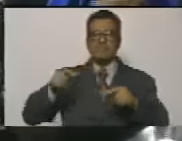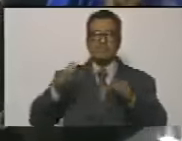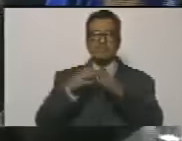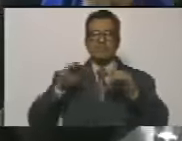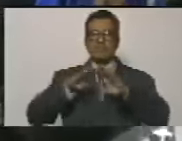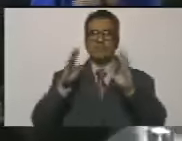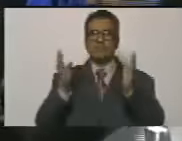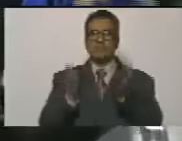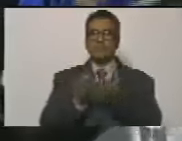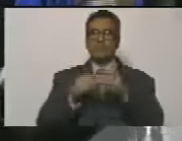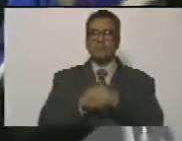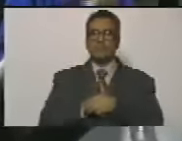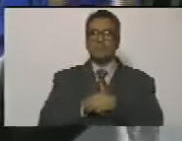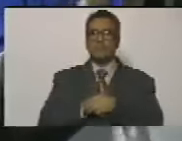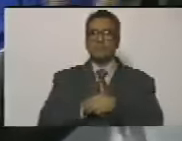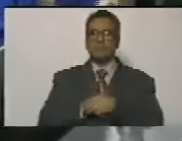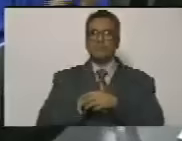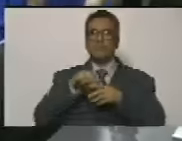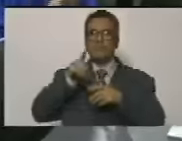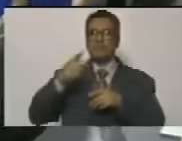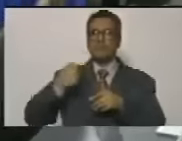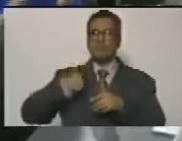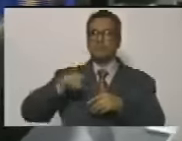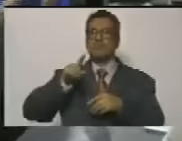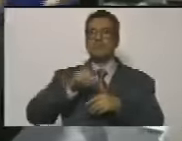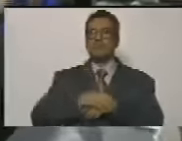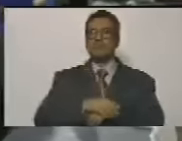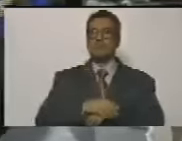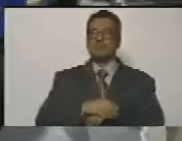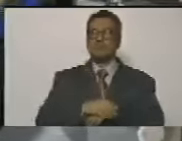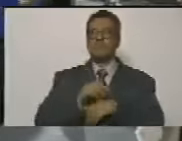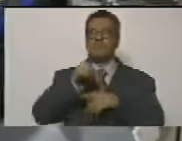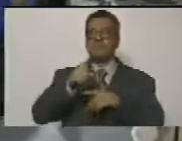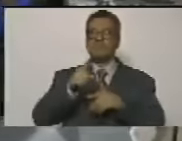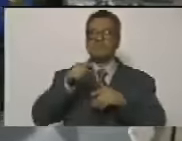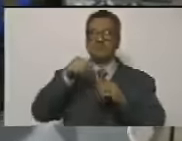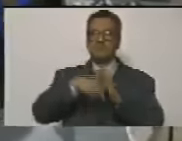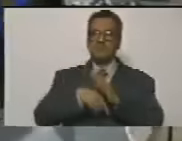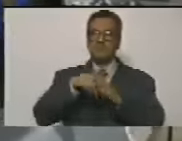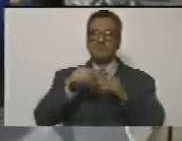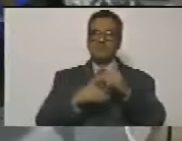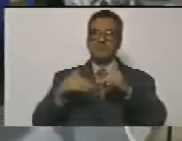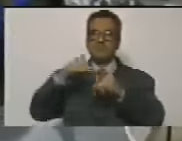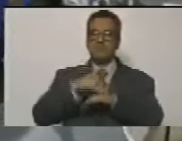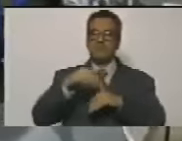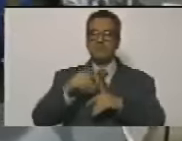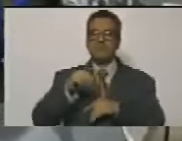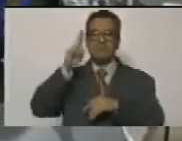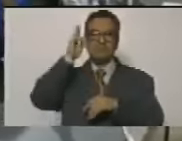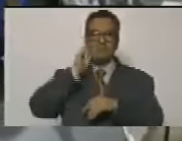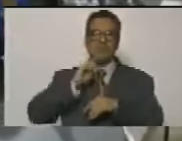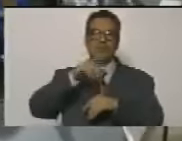mundo y tenemos una fuerza superior a la de Bolívar